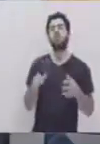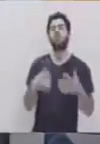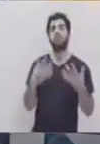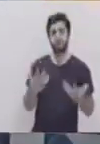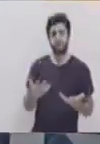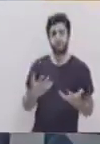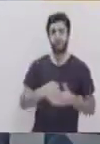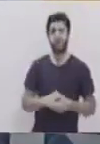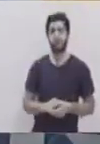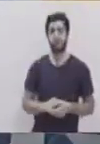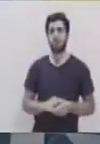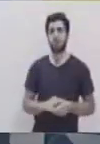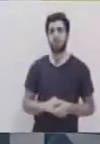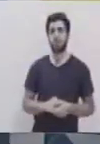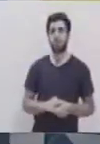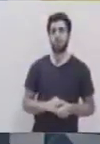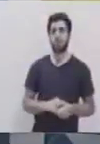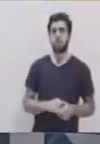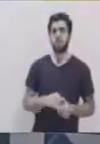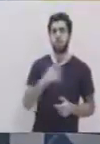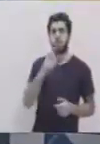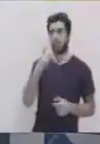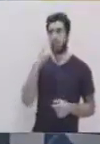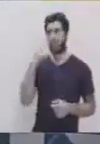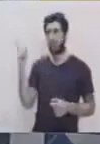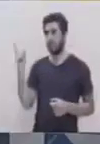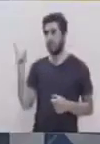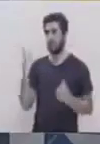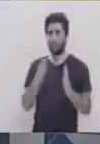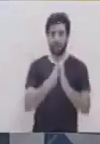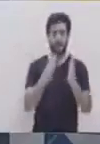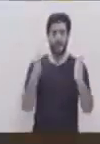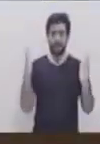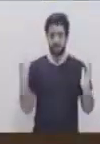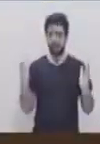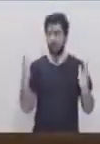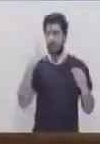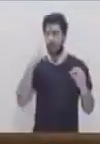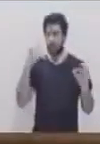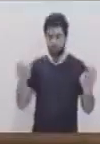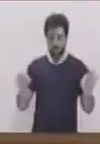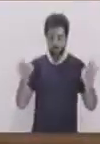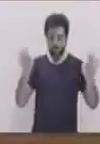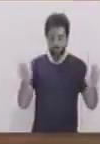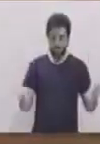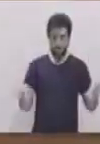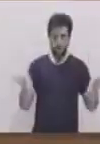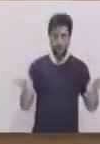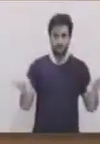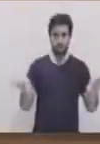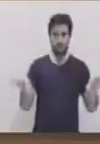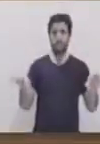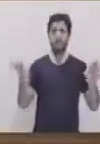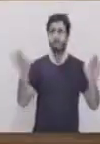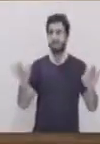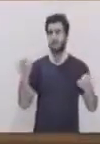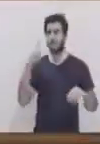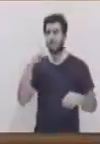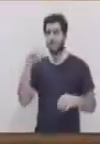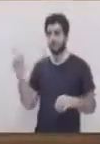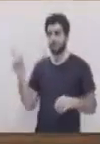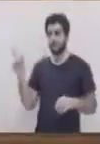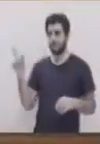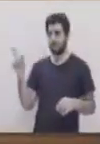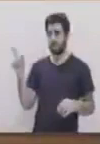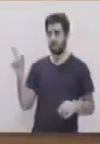nuestro tablero que tenemos acá, las tachelitas, de manera que nuestro hilo nos quede